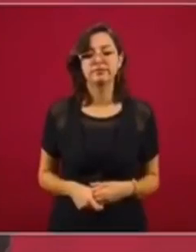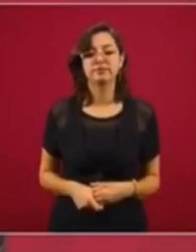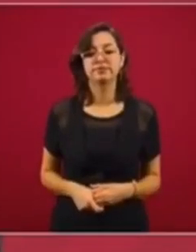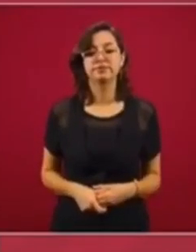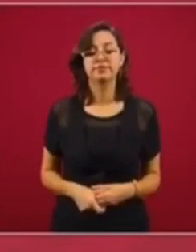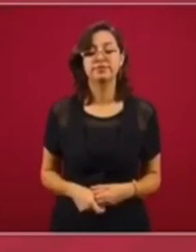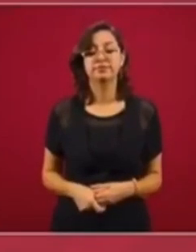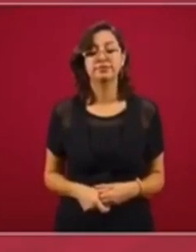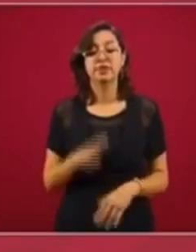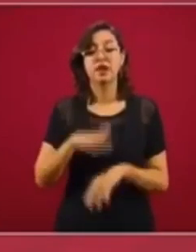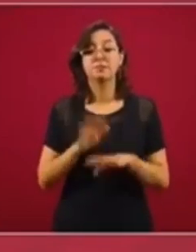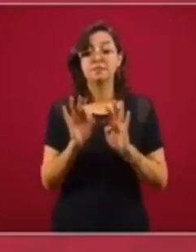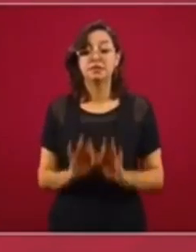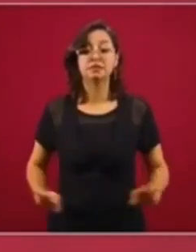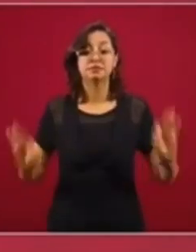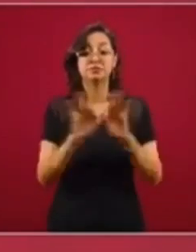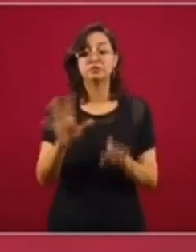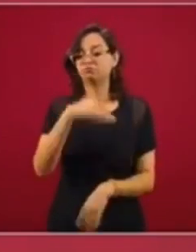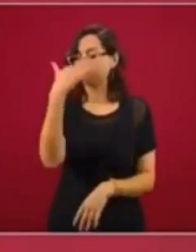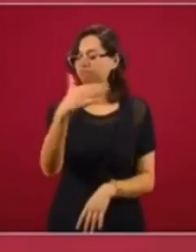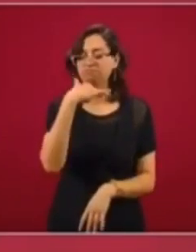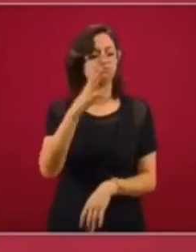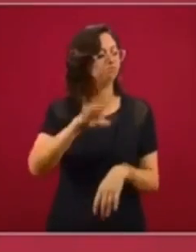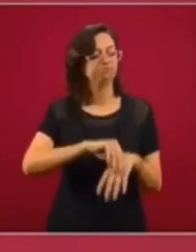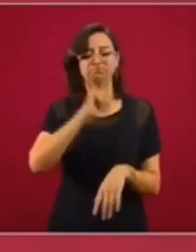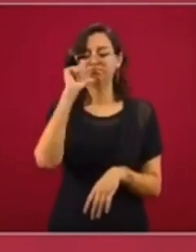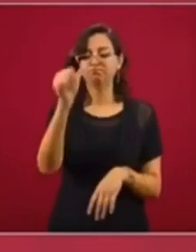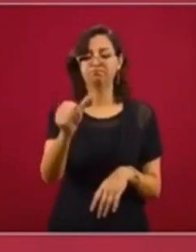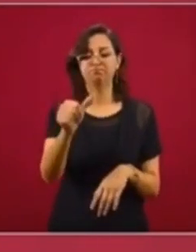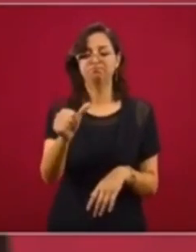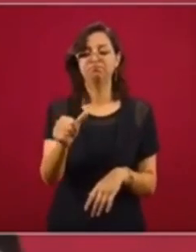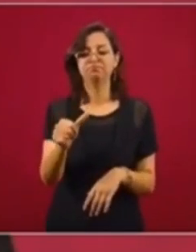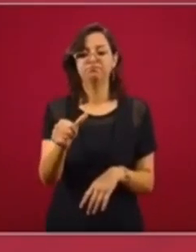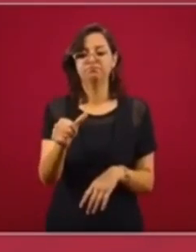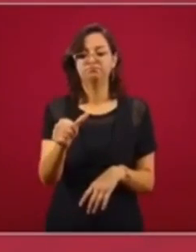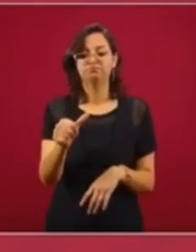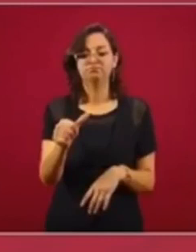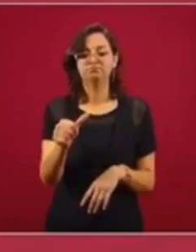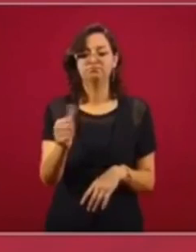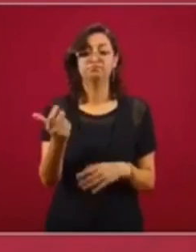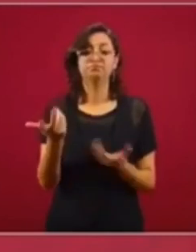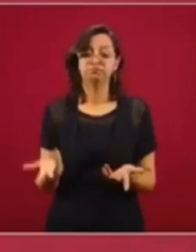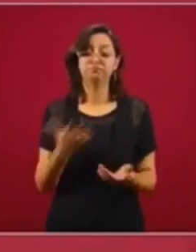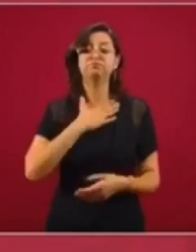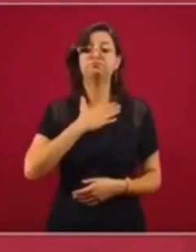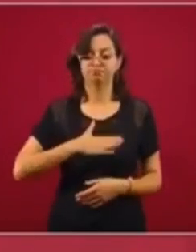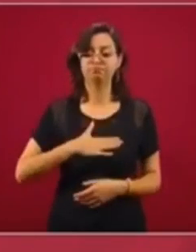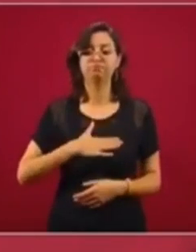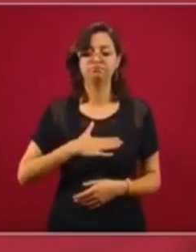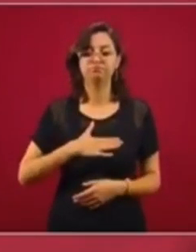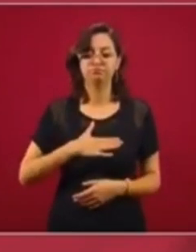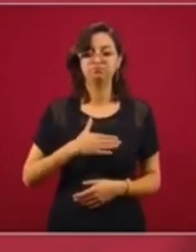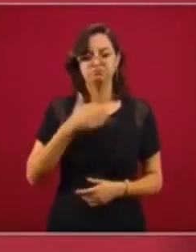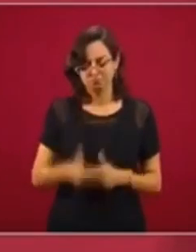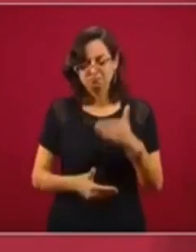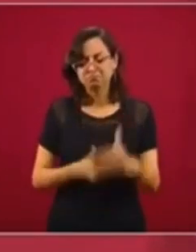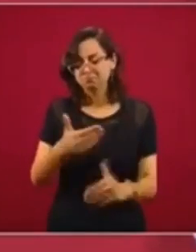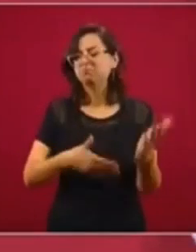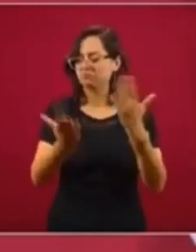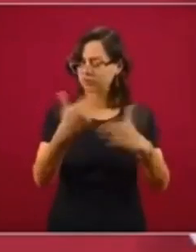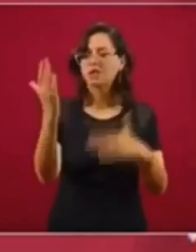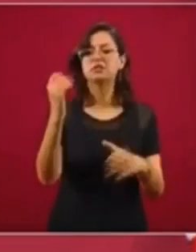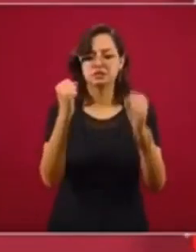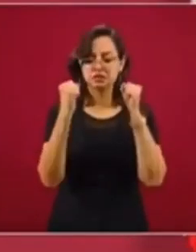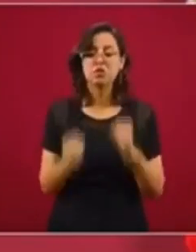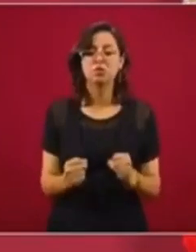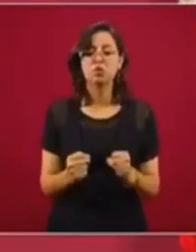No permitir la corrupción y que haya justicia. Y vamos a salir adelante.